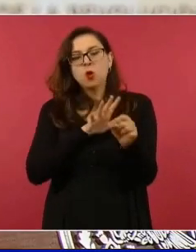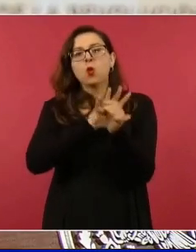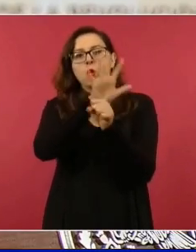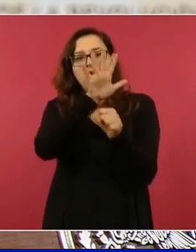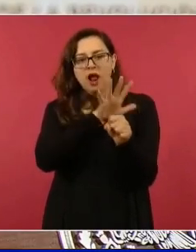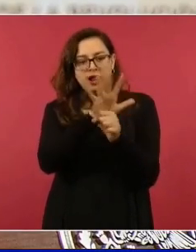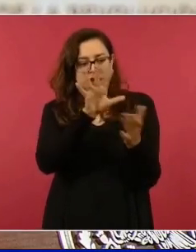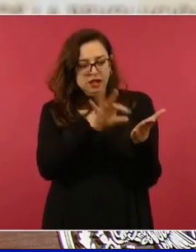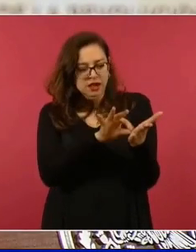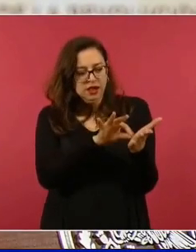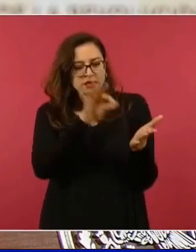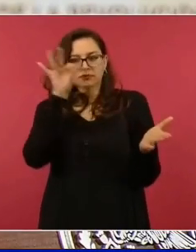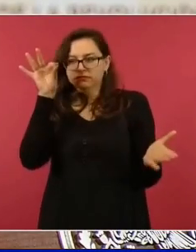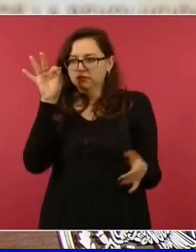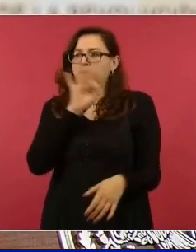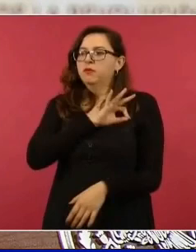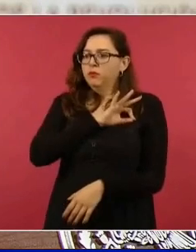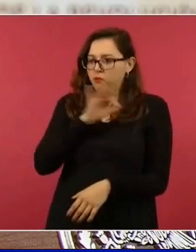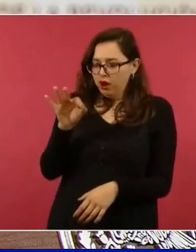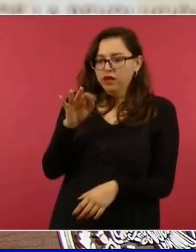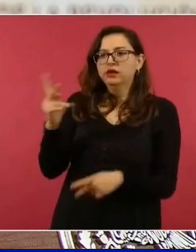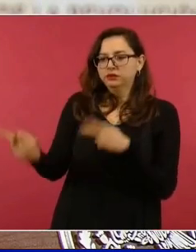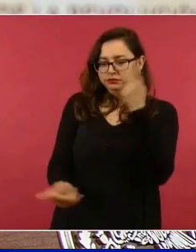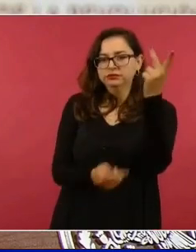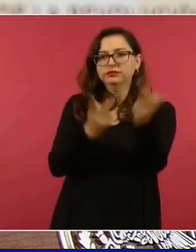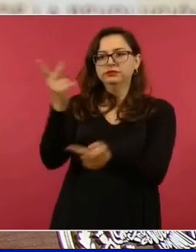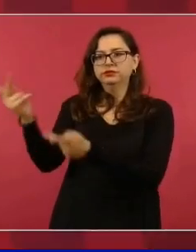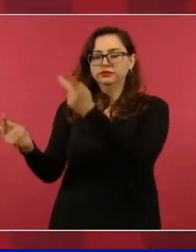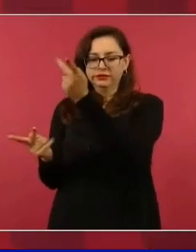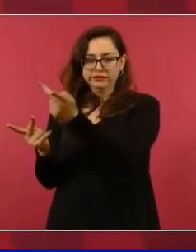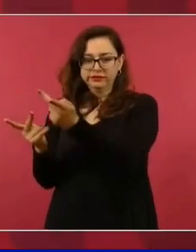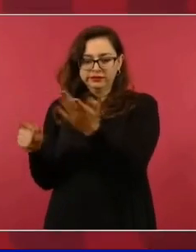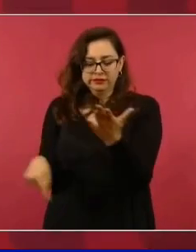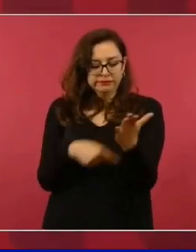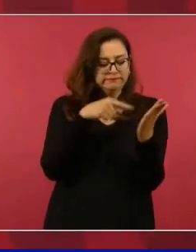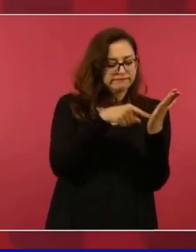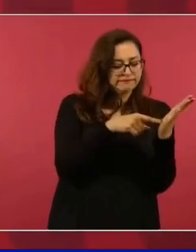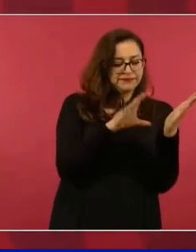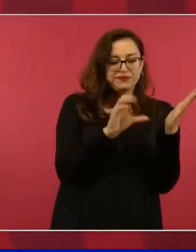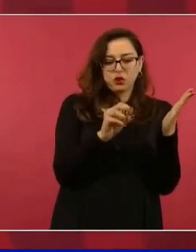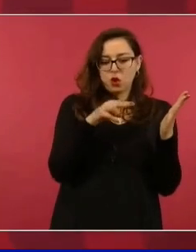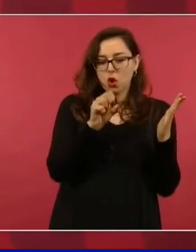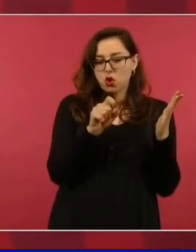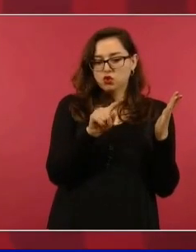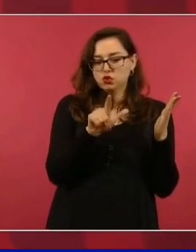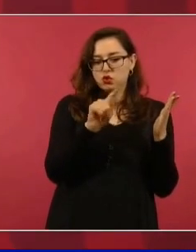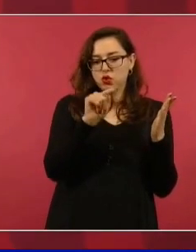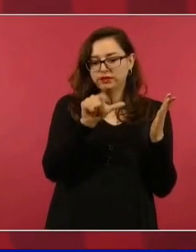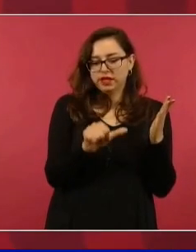Sí hay un procedimiento legal que puede llevarse a cabo en este caso,